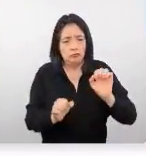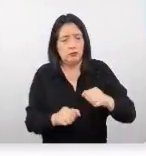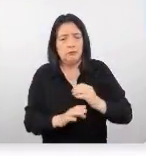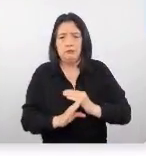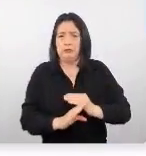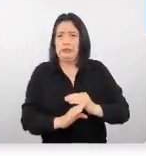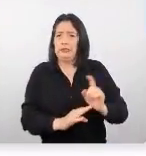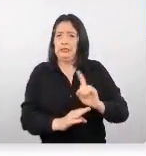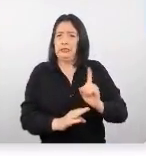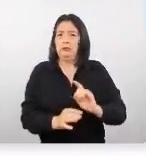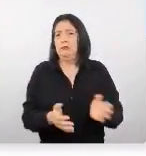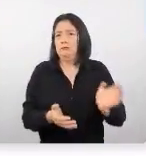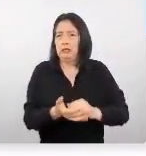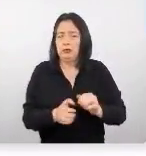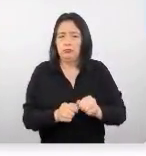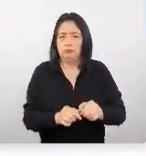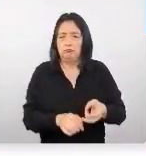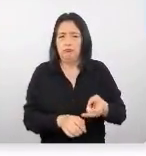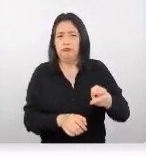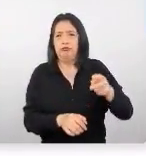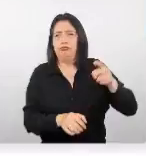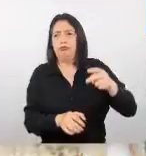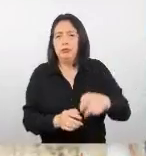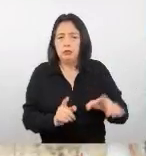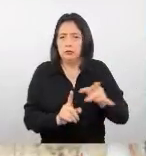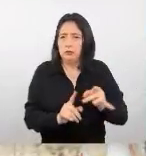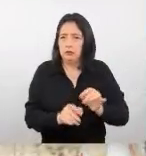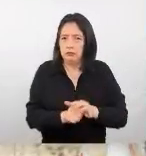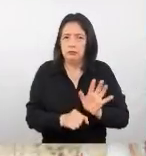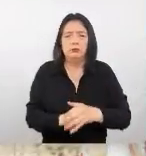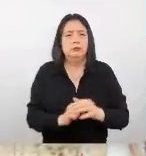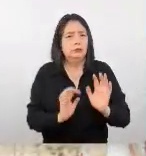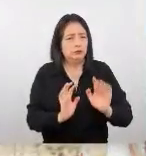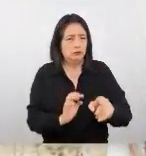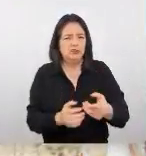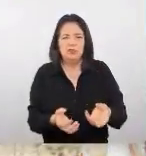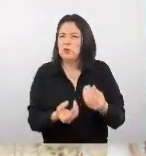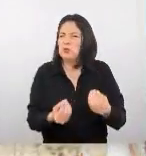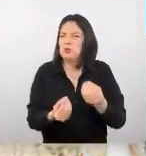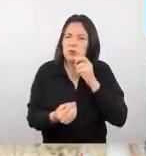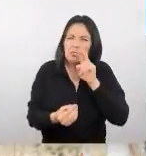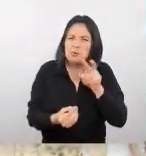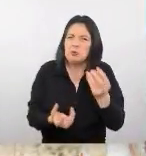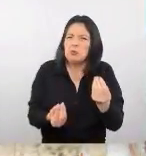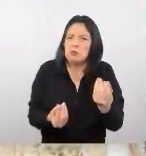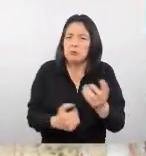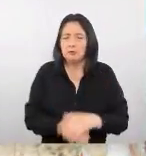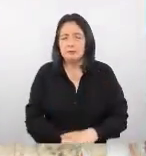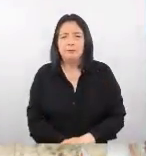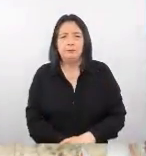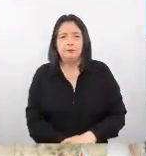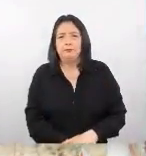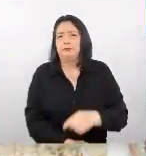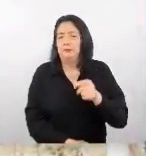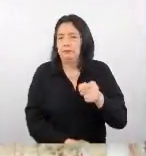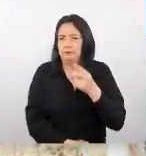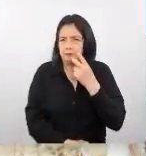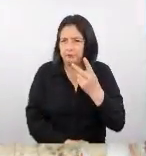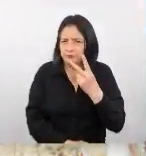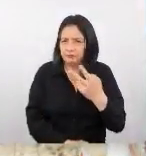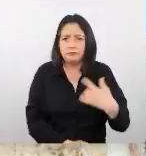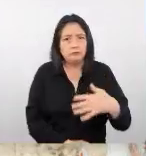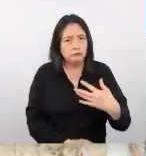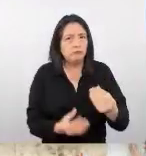nuevamente hay un crecimiento en la ola de contagios. Y eso lo vemos que ellos tienen bastante